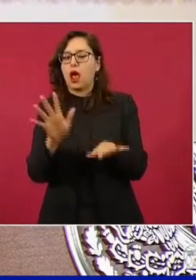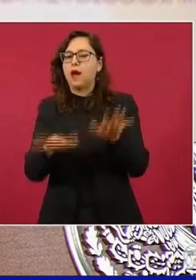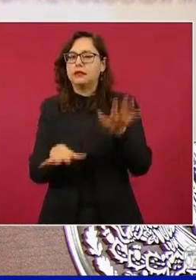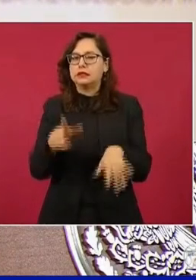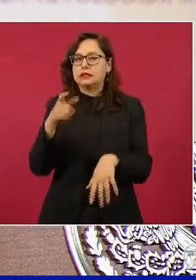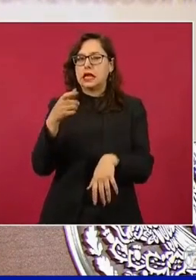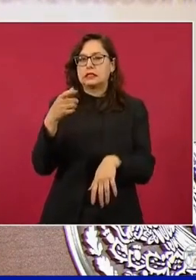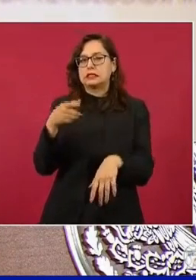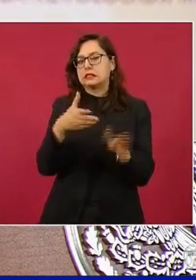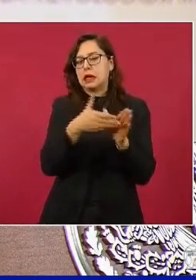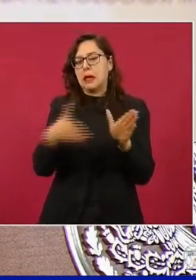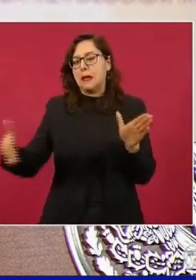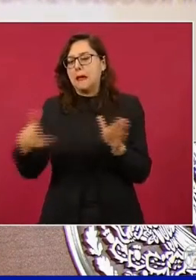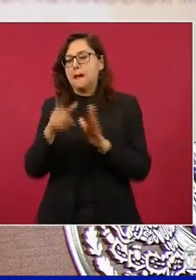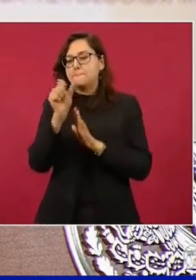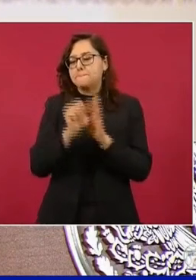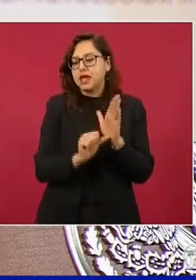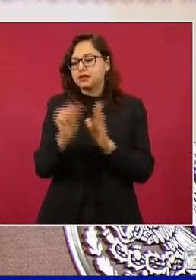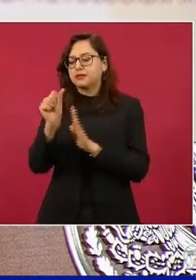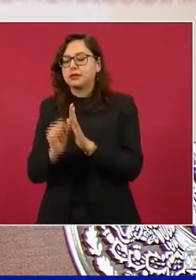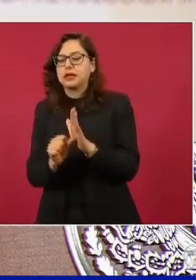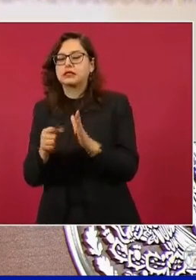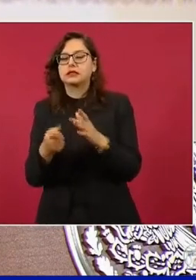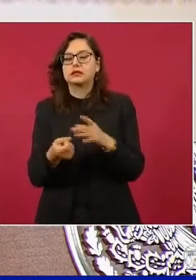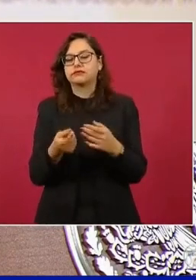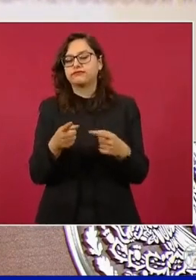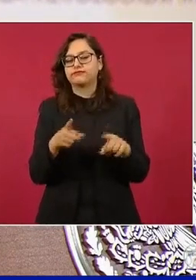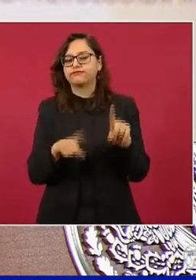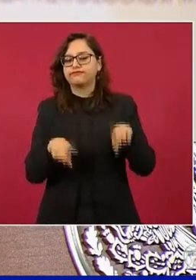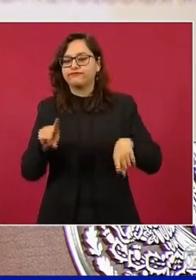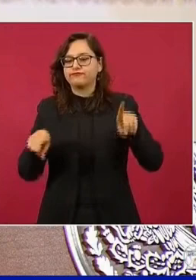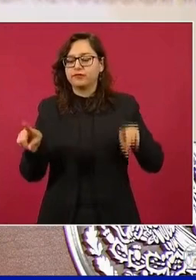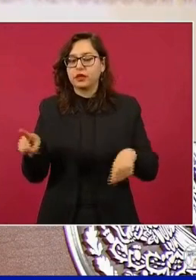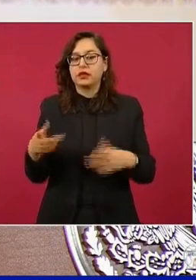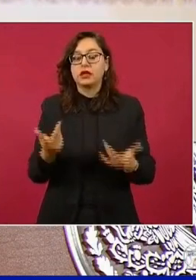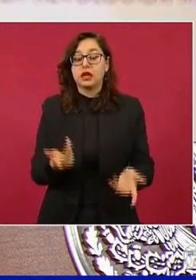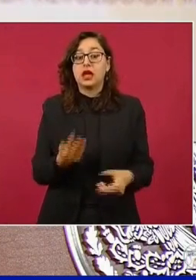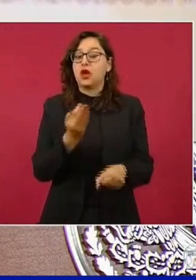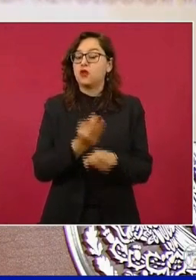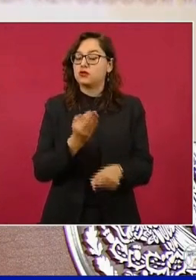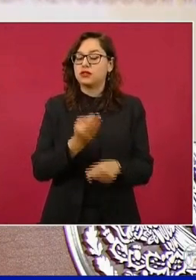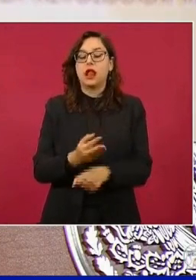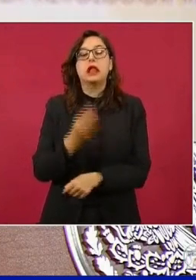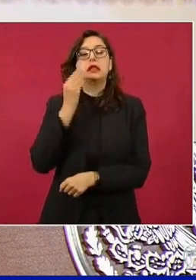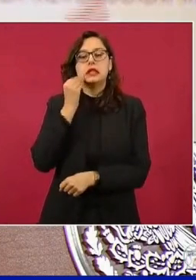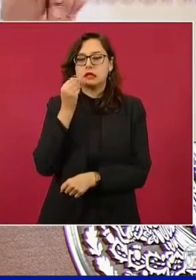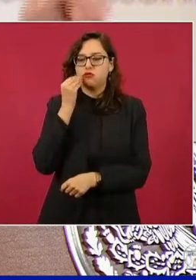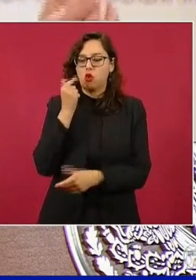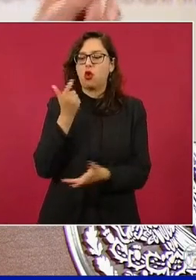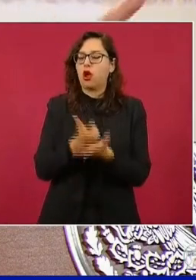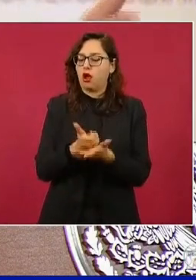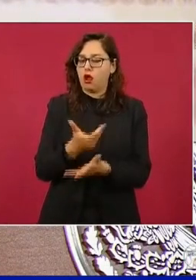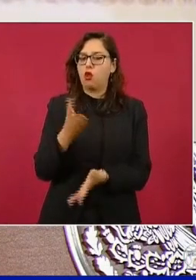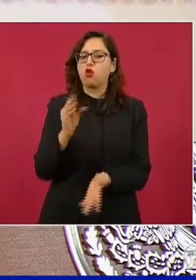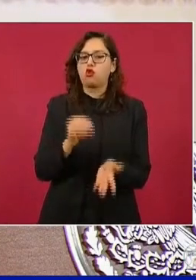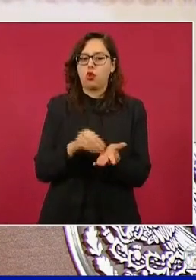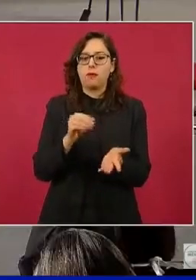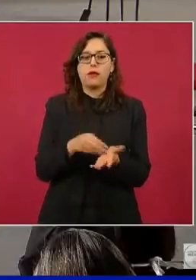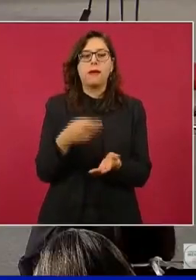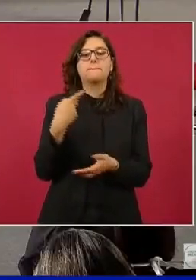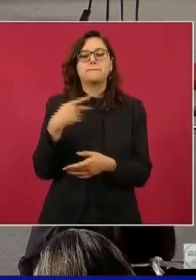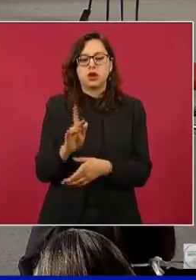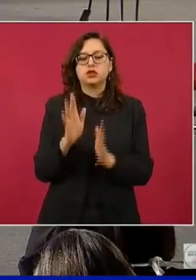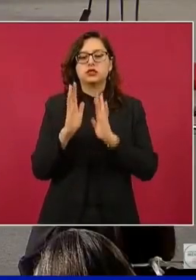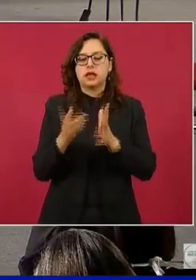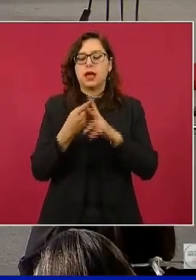también vamos a poder ahorrar más dinero. El limón es el único que sigue dando algo de lata, pero ya empezó a